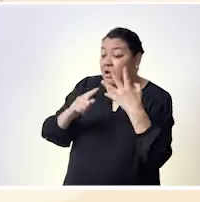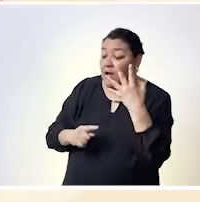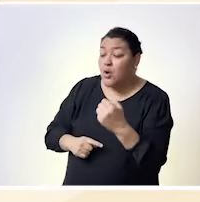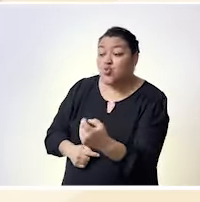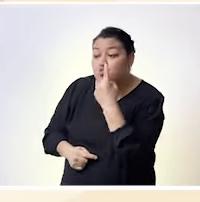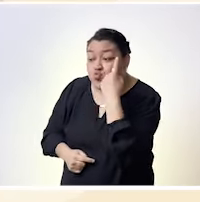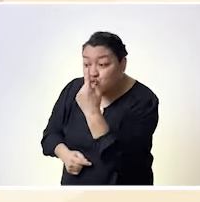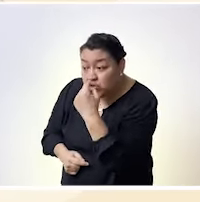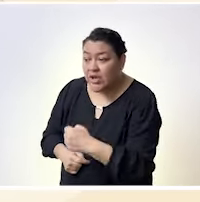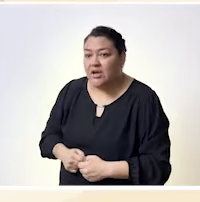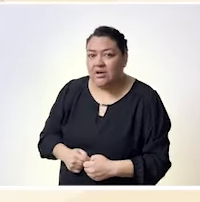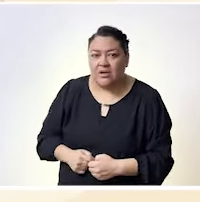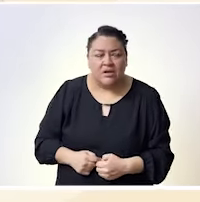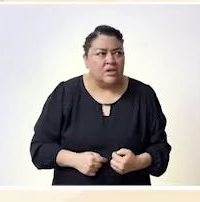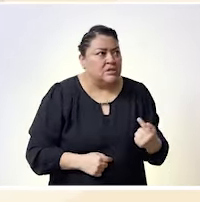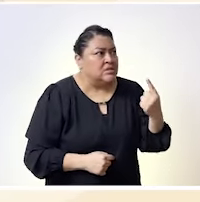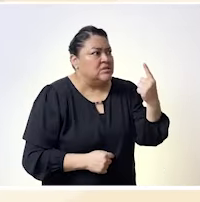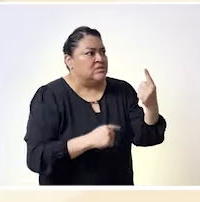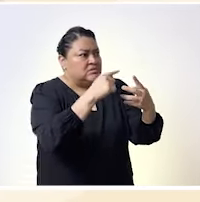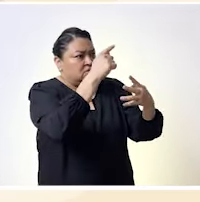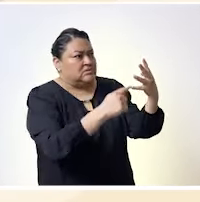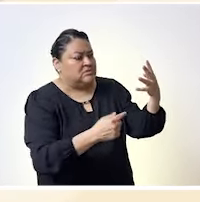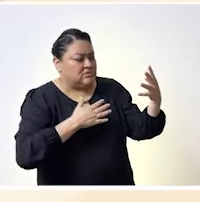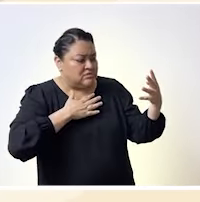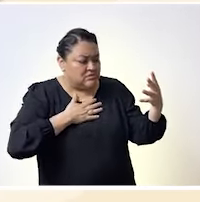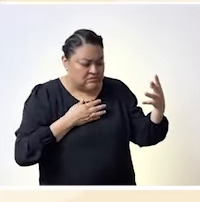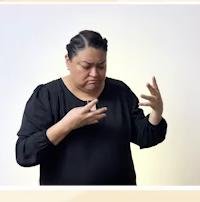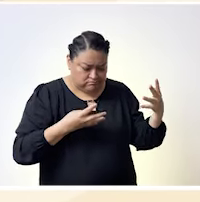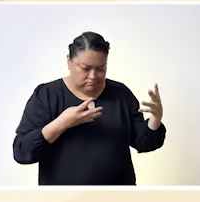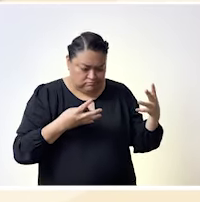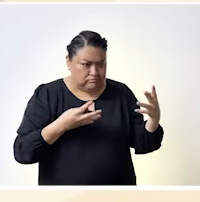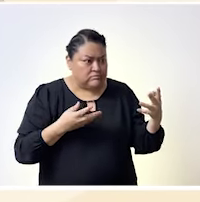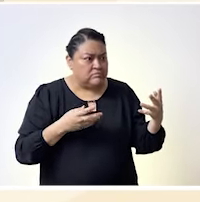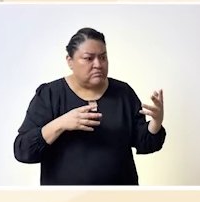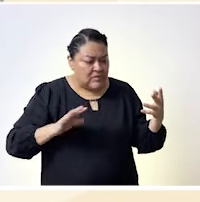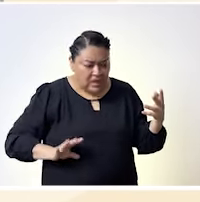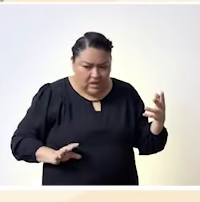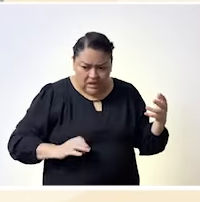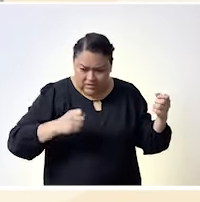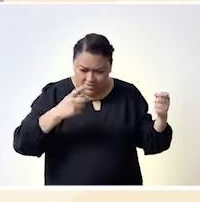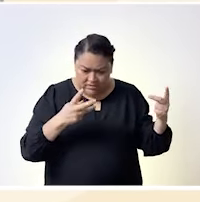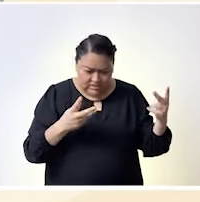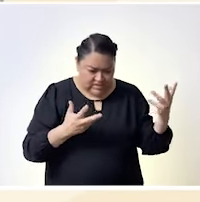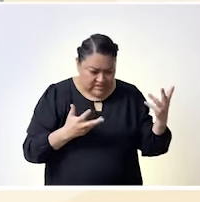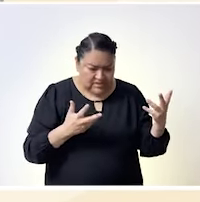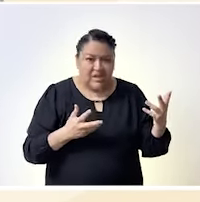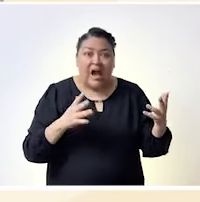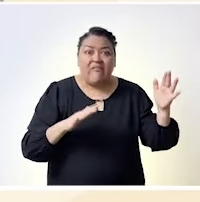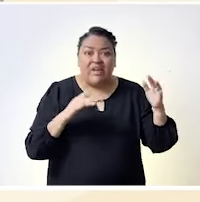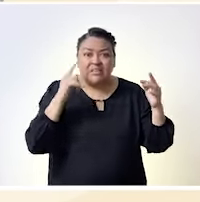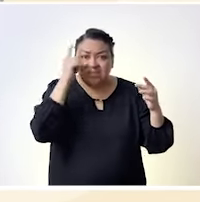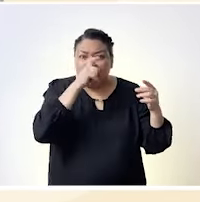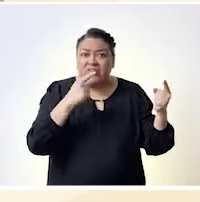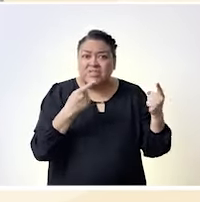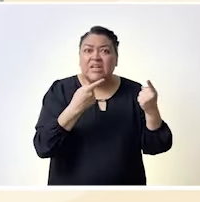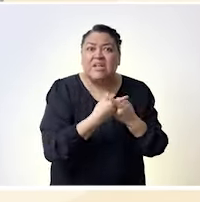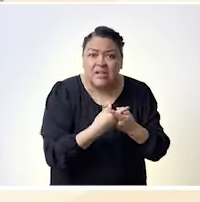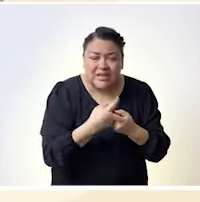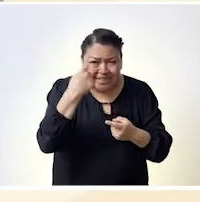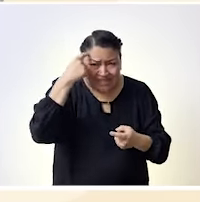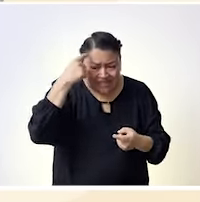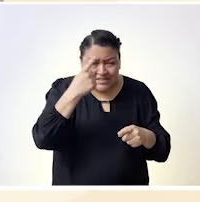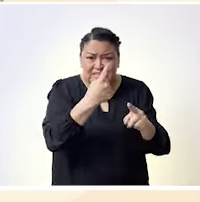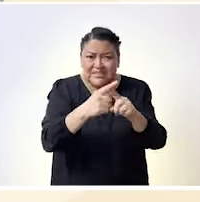mi experiencia por ser mujer indígena joven que es lo que son como los tres obstáculos que